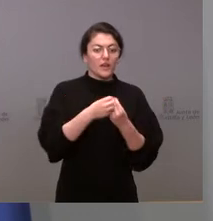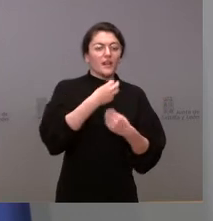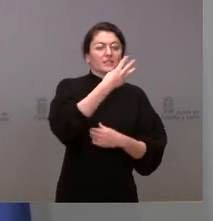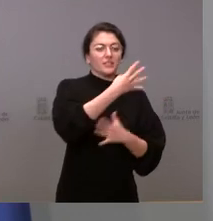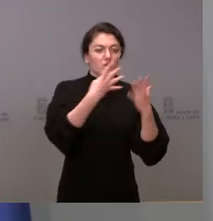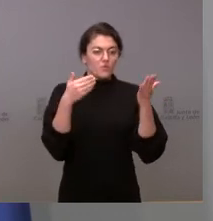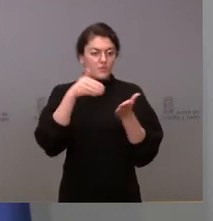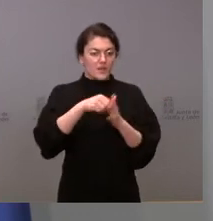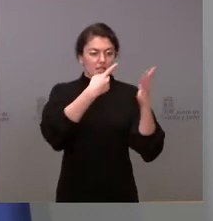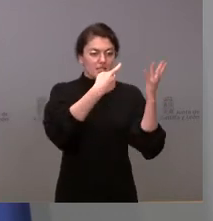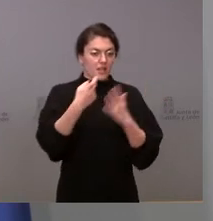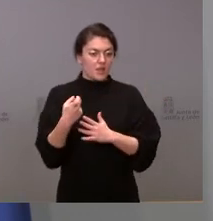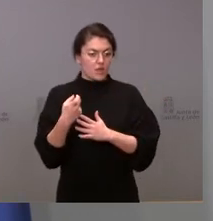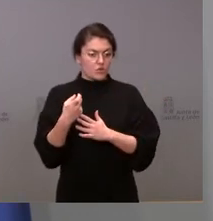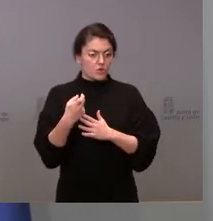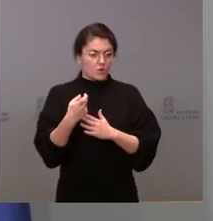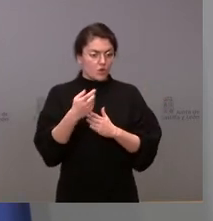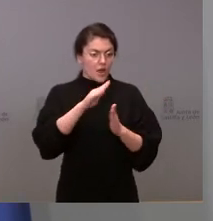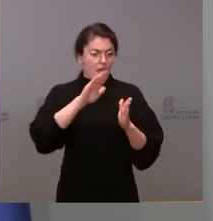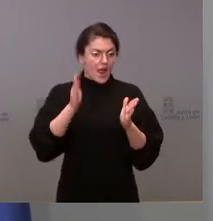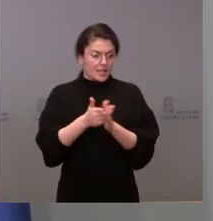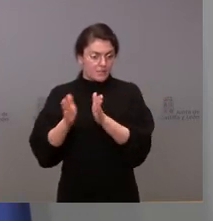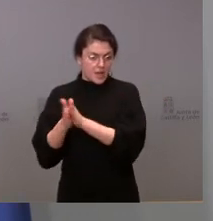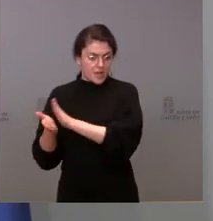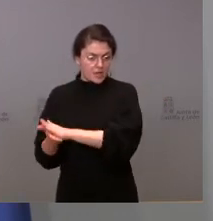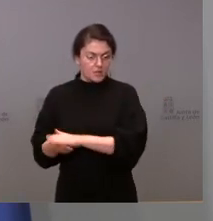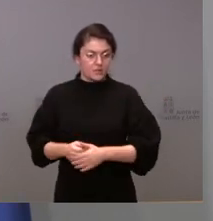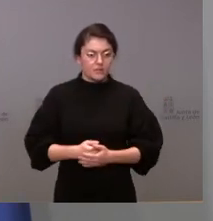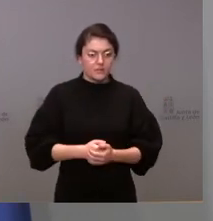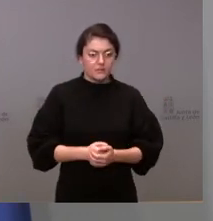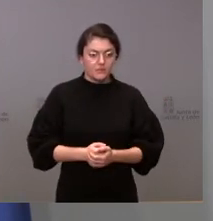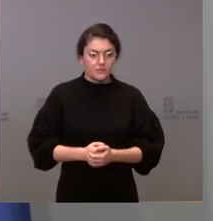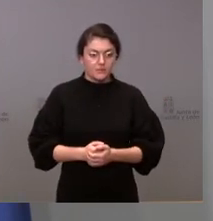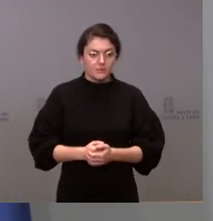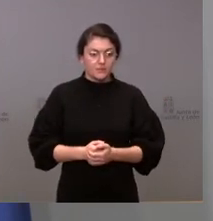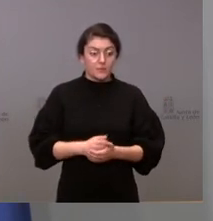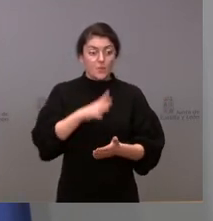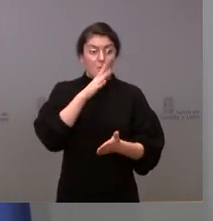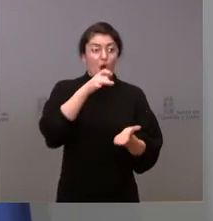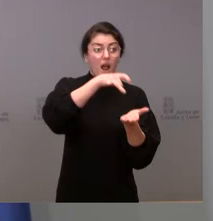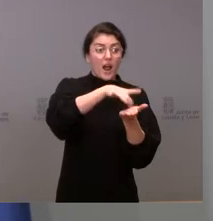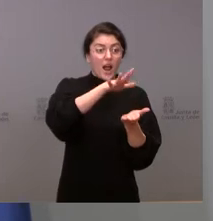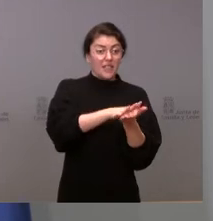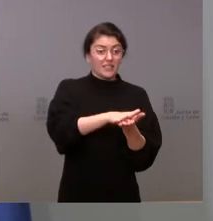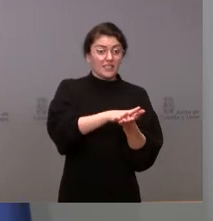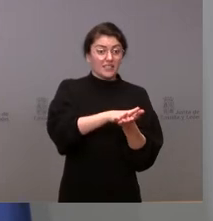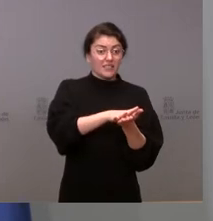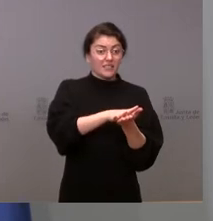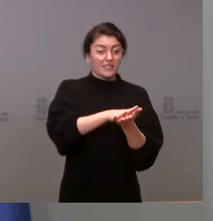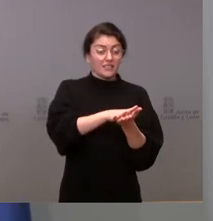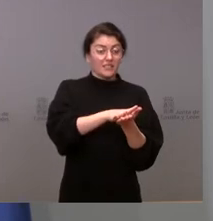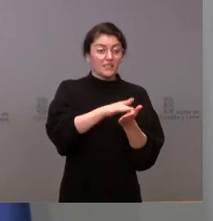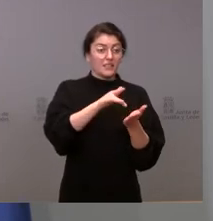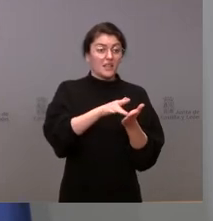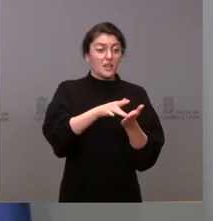expedientes. De ello, por actas en toque de queda son 26